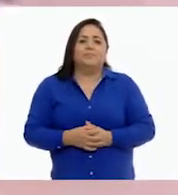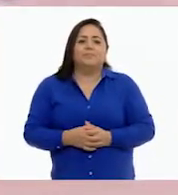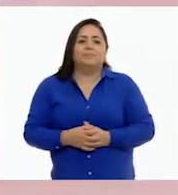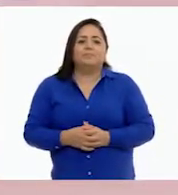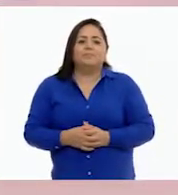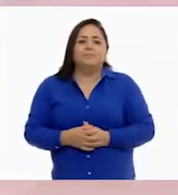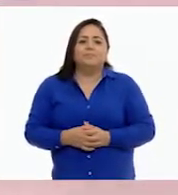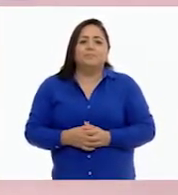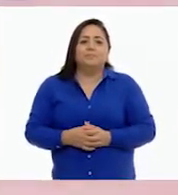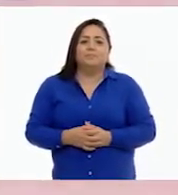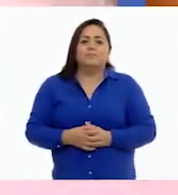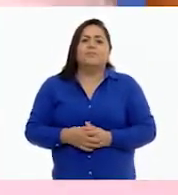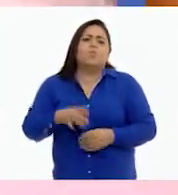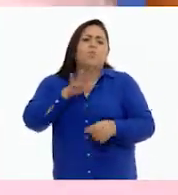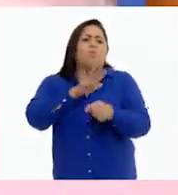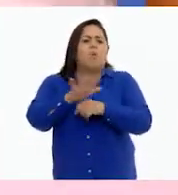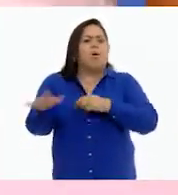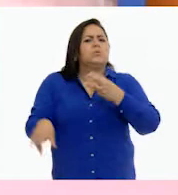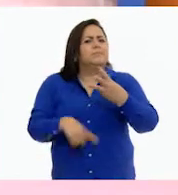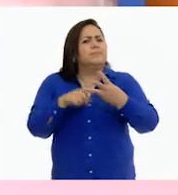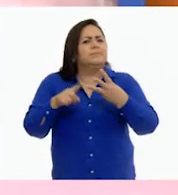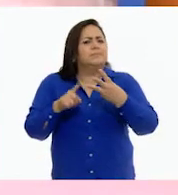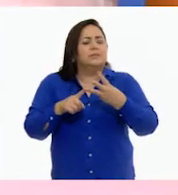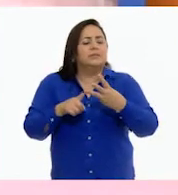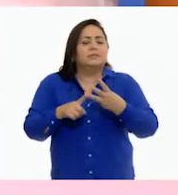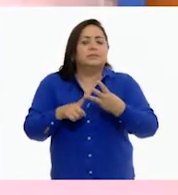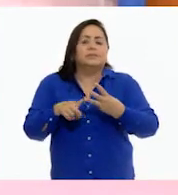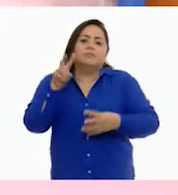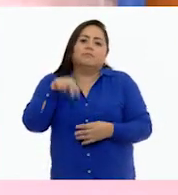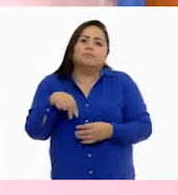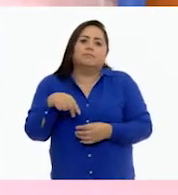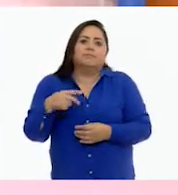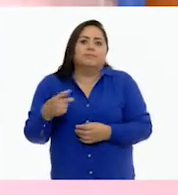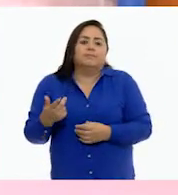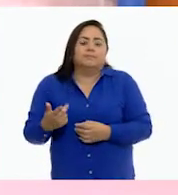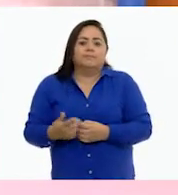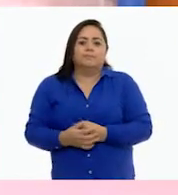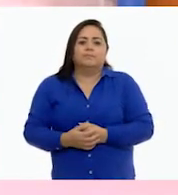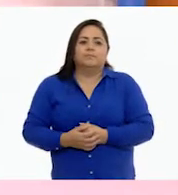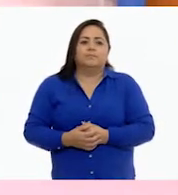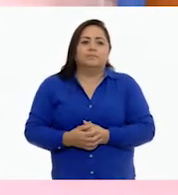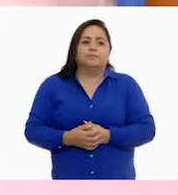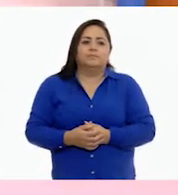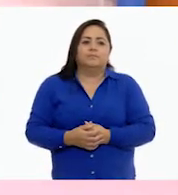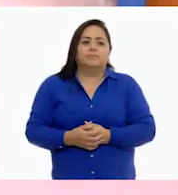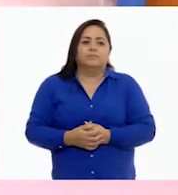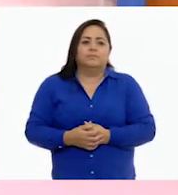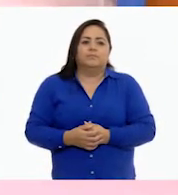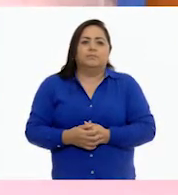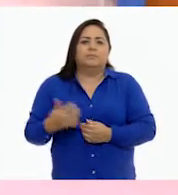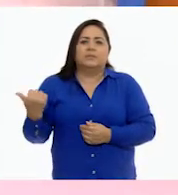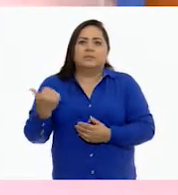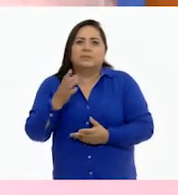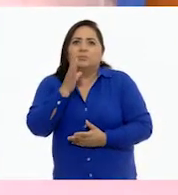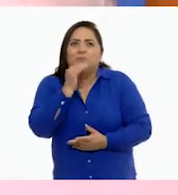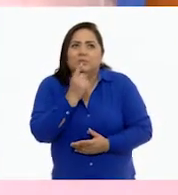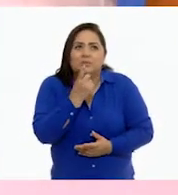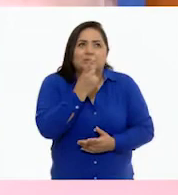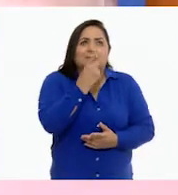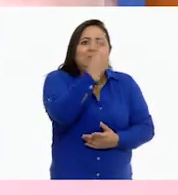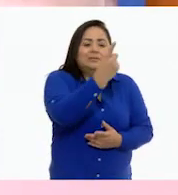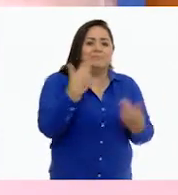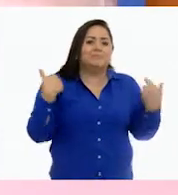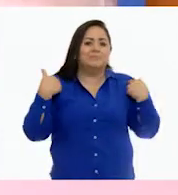Esta tercera opción implicaba decirle a la